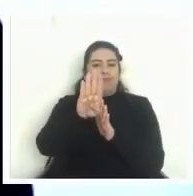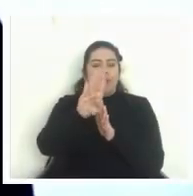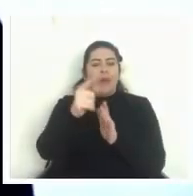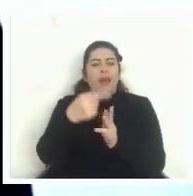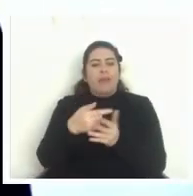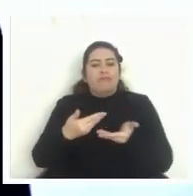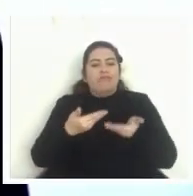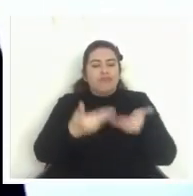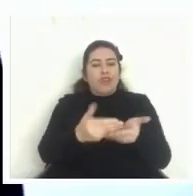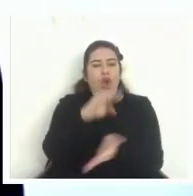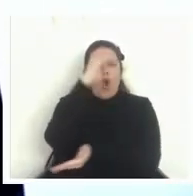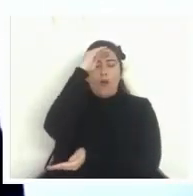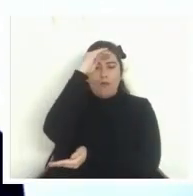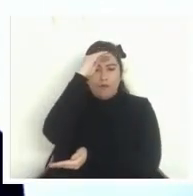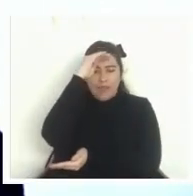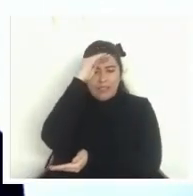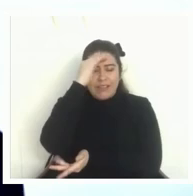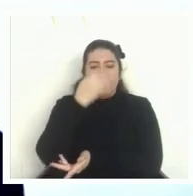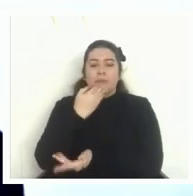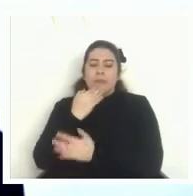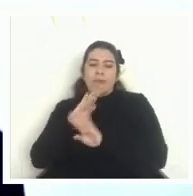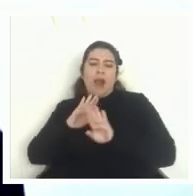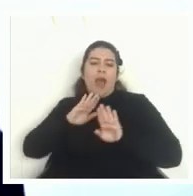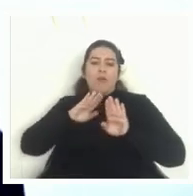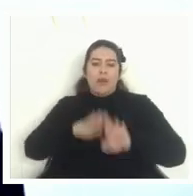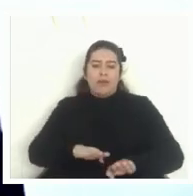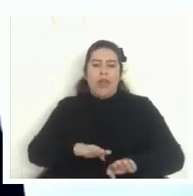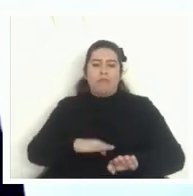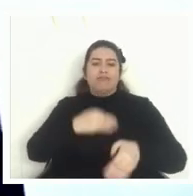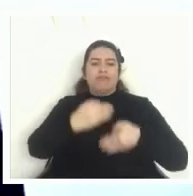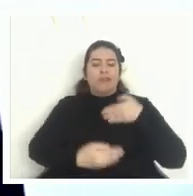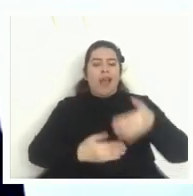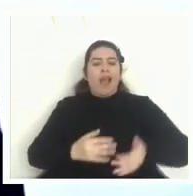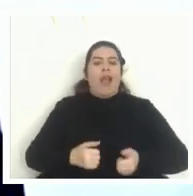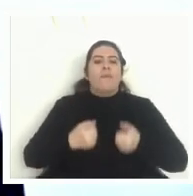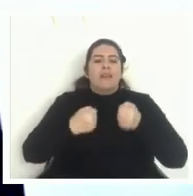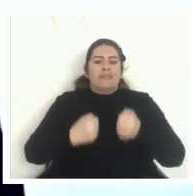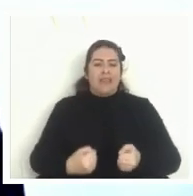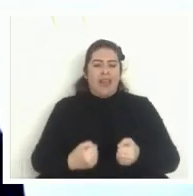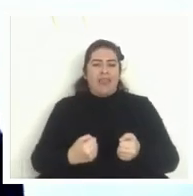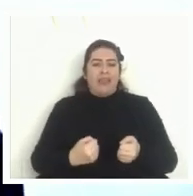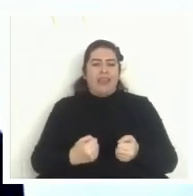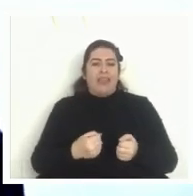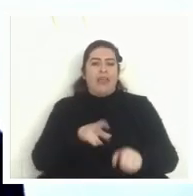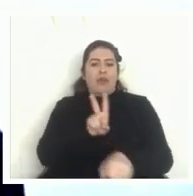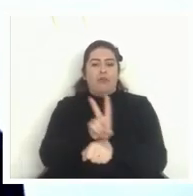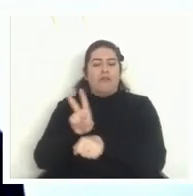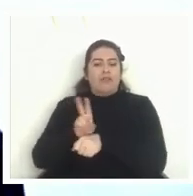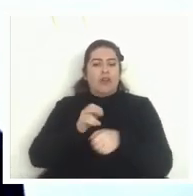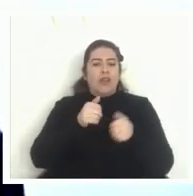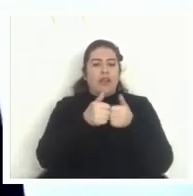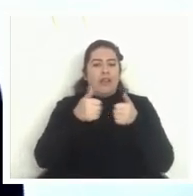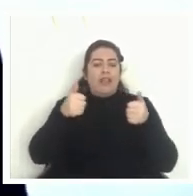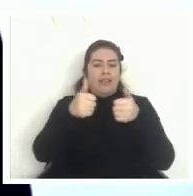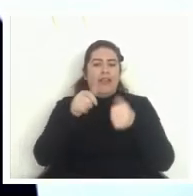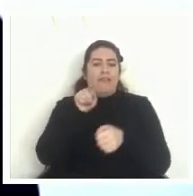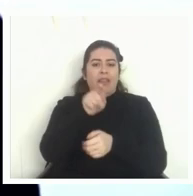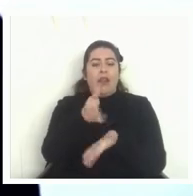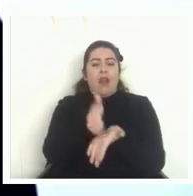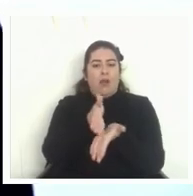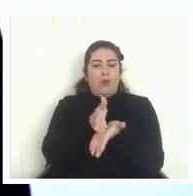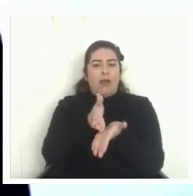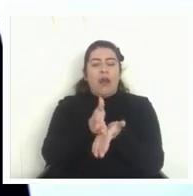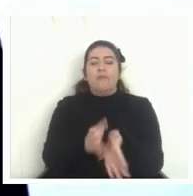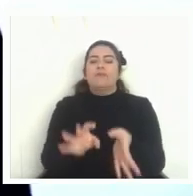y para apoyar el desarrollo las capacidades docentes directivas en nuestra escuela muchas